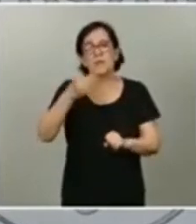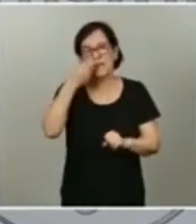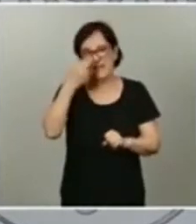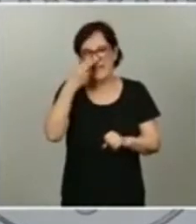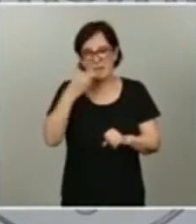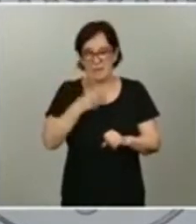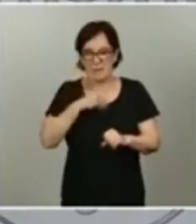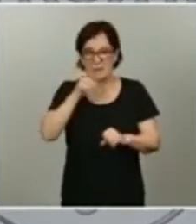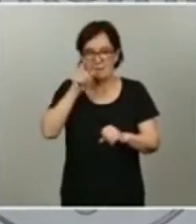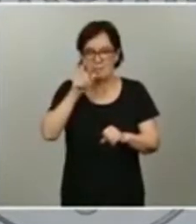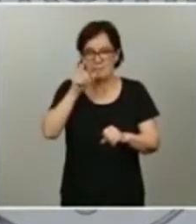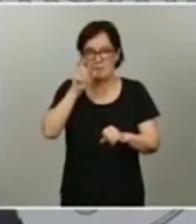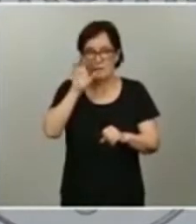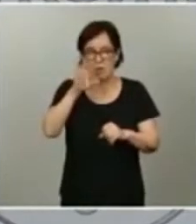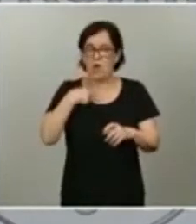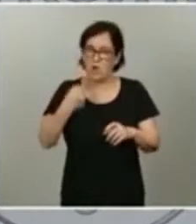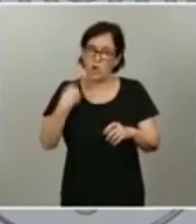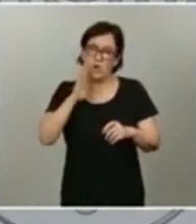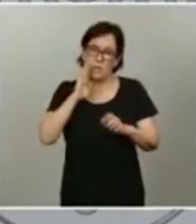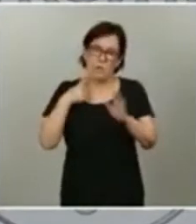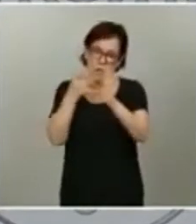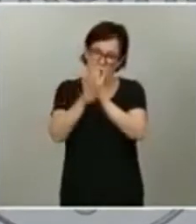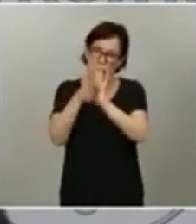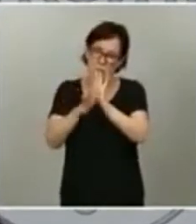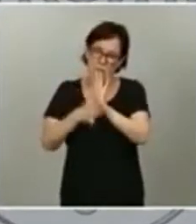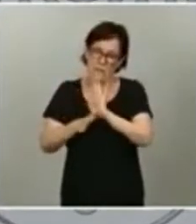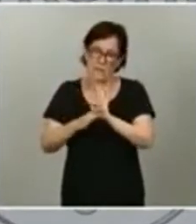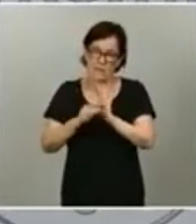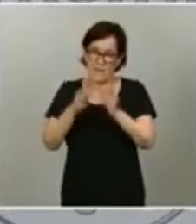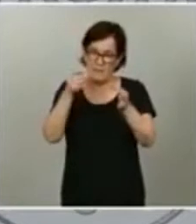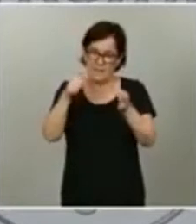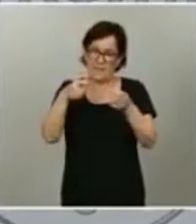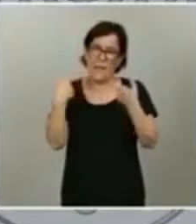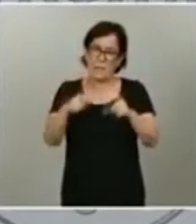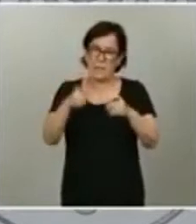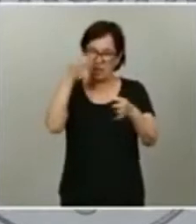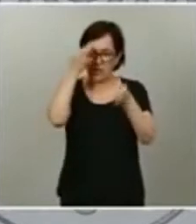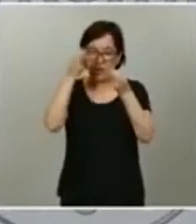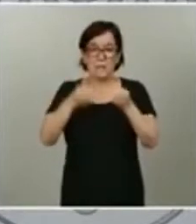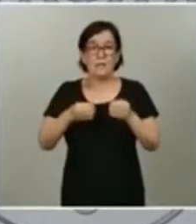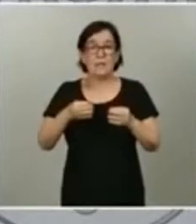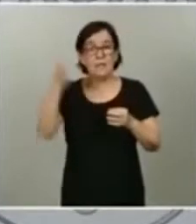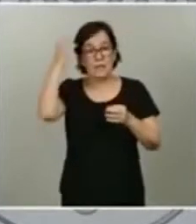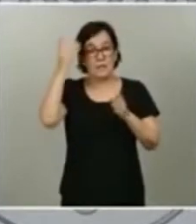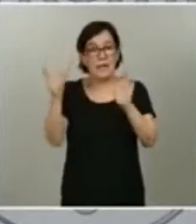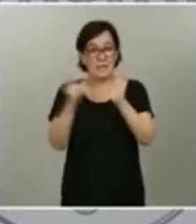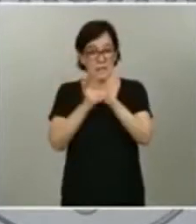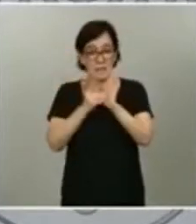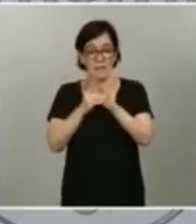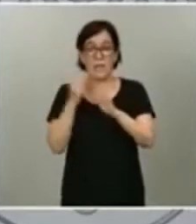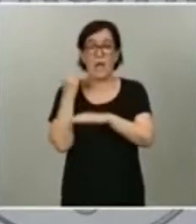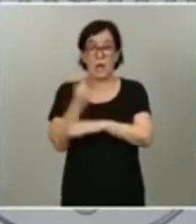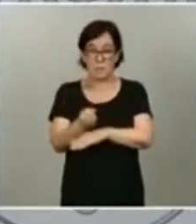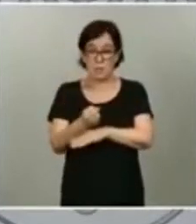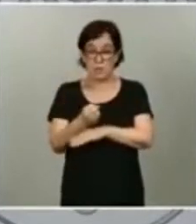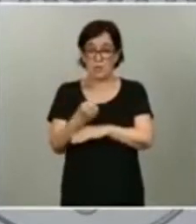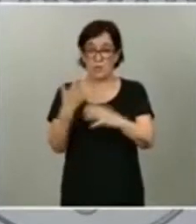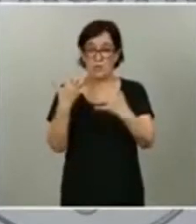referiré a este apartado en concreto. El Real Decreto, que ayer respaldó el Congreso de esta nueva normalidad,